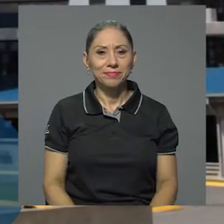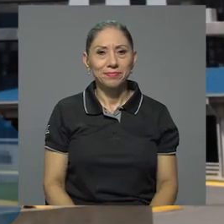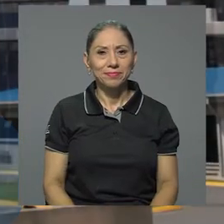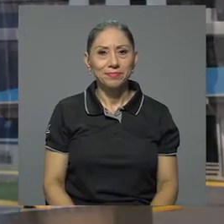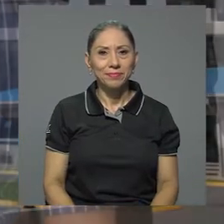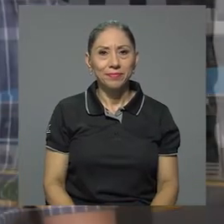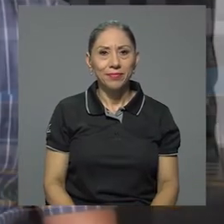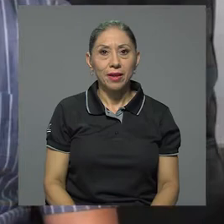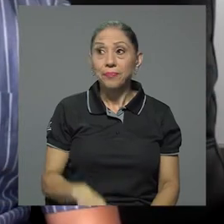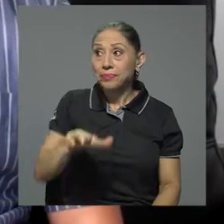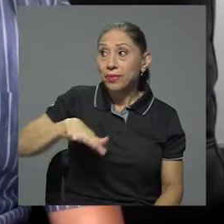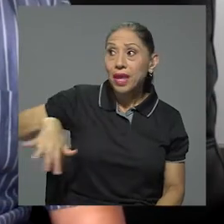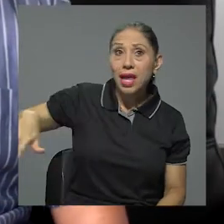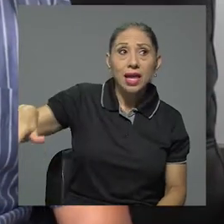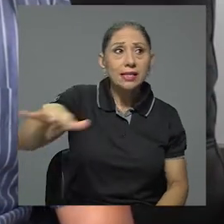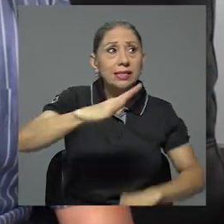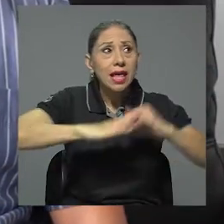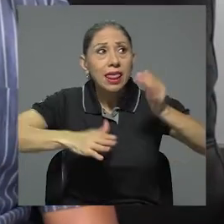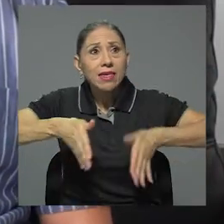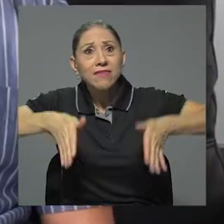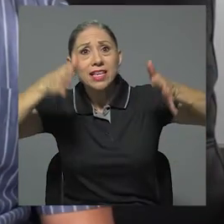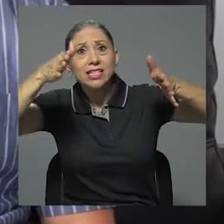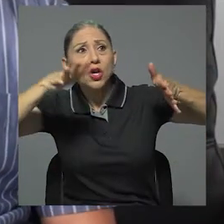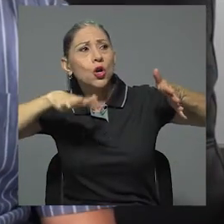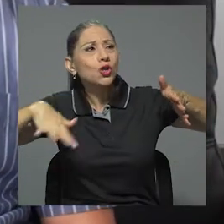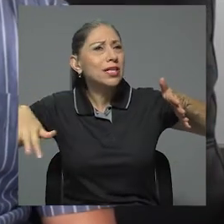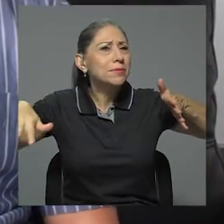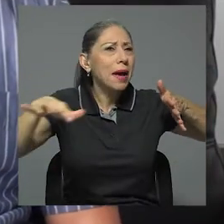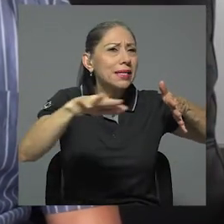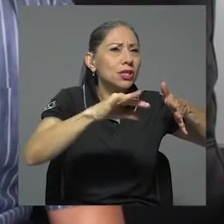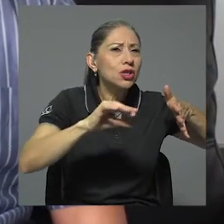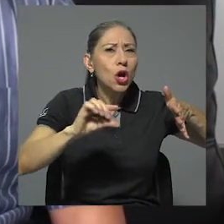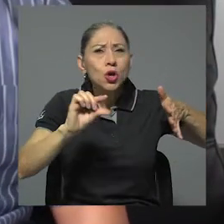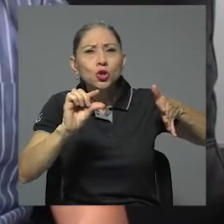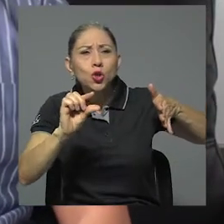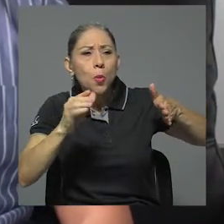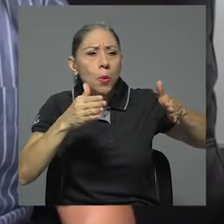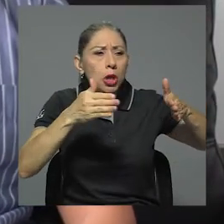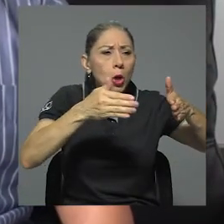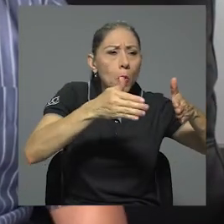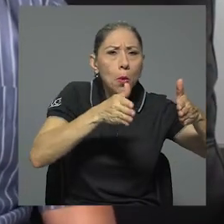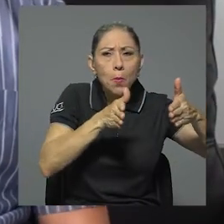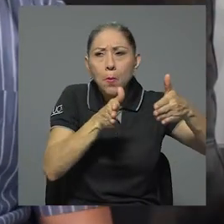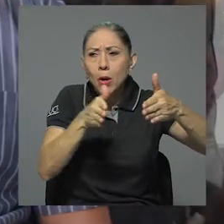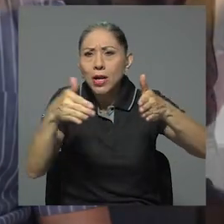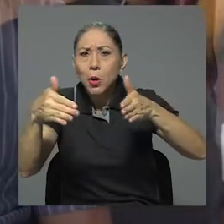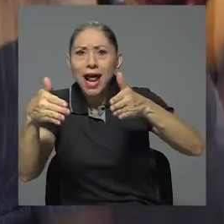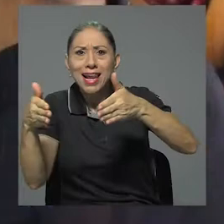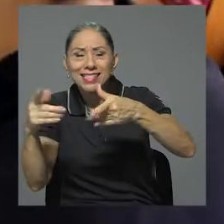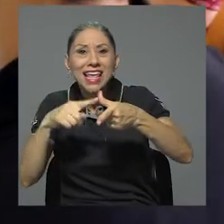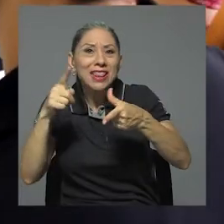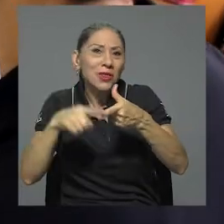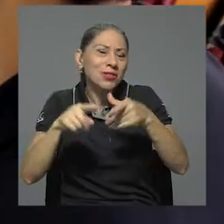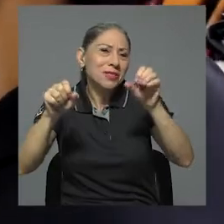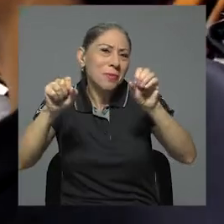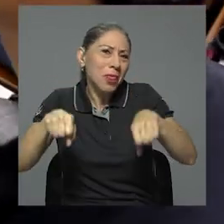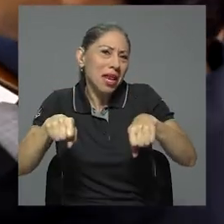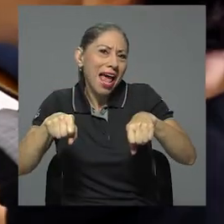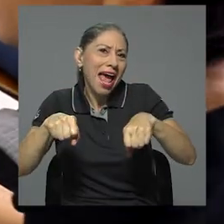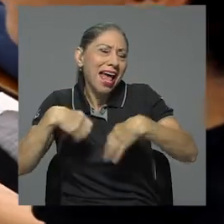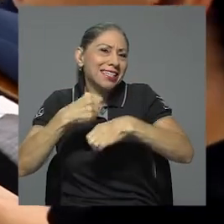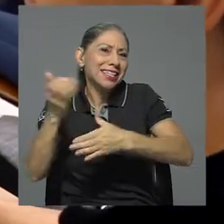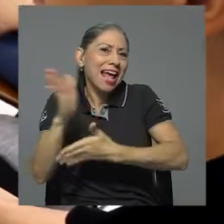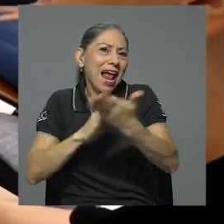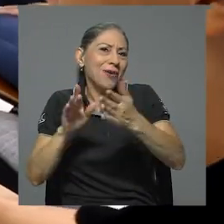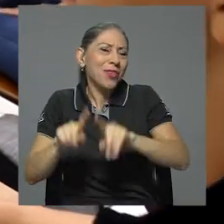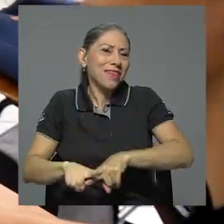Los espacios de este edificio son un poquito poligonales, lo que tal vez se podría prestar para hacer algo más diferente, no el tradicional pizarra y